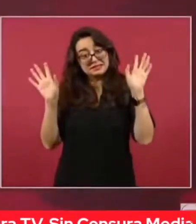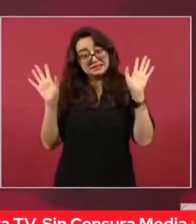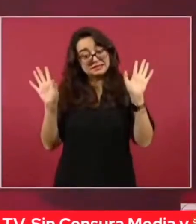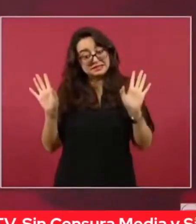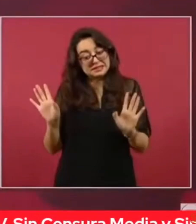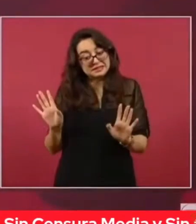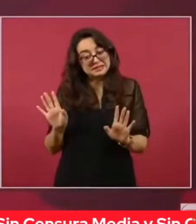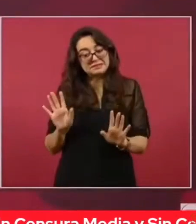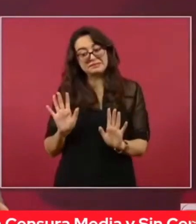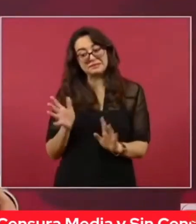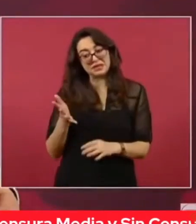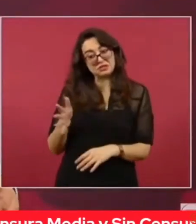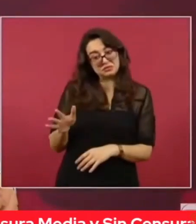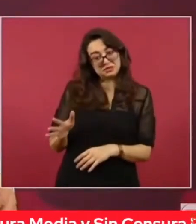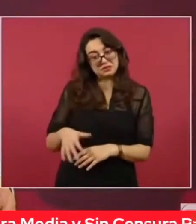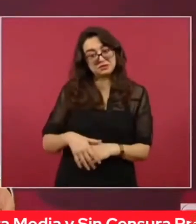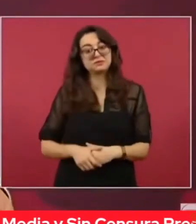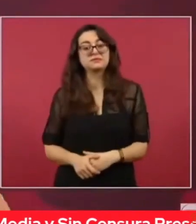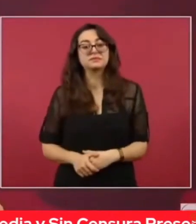forzadito